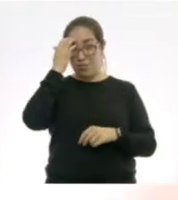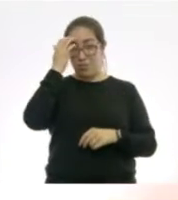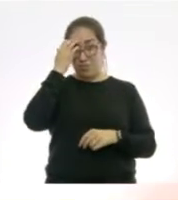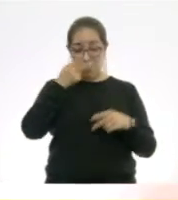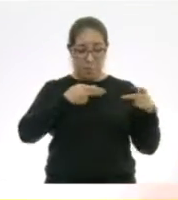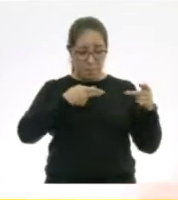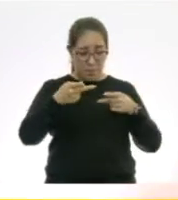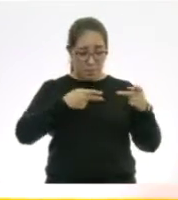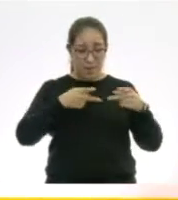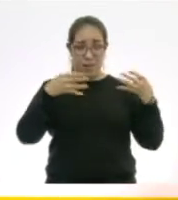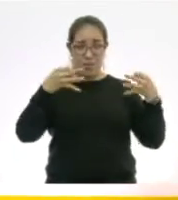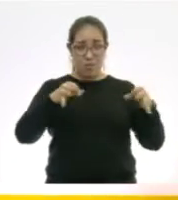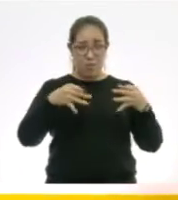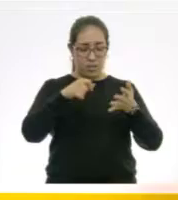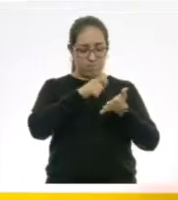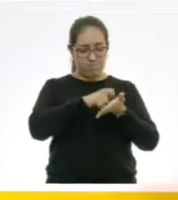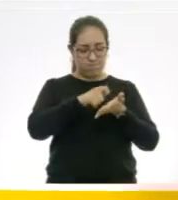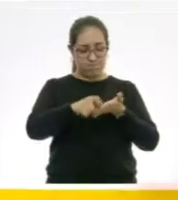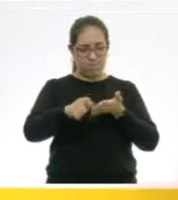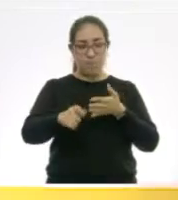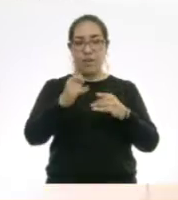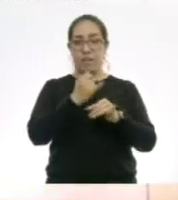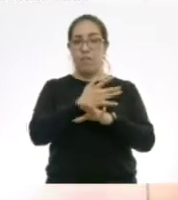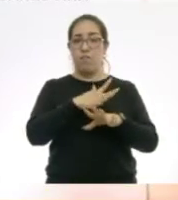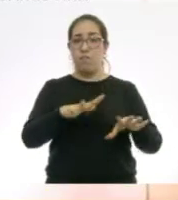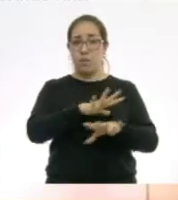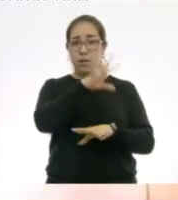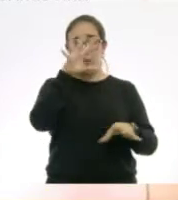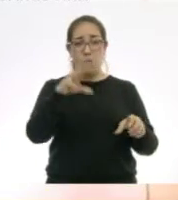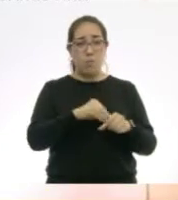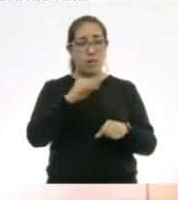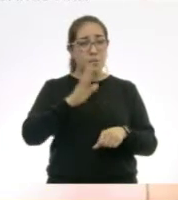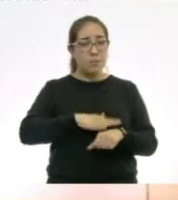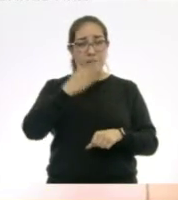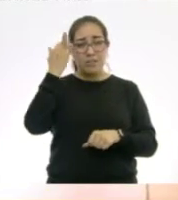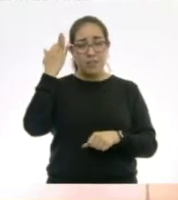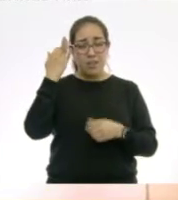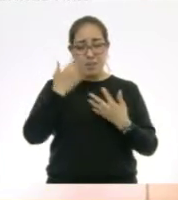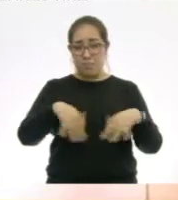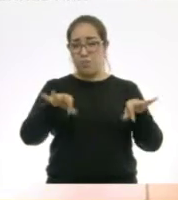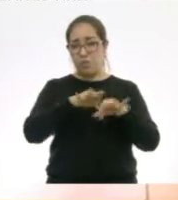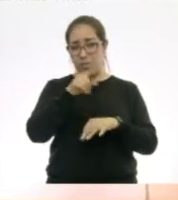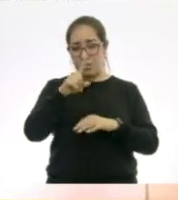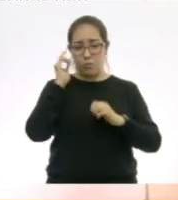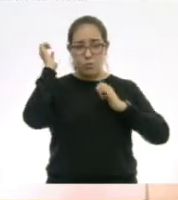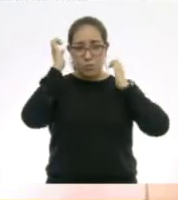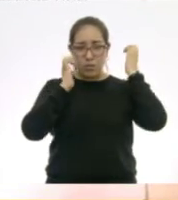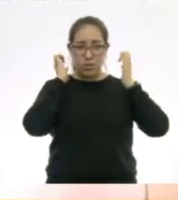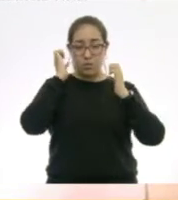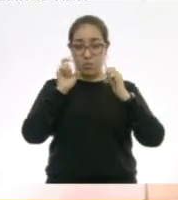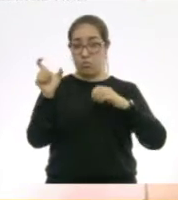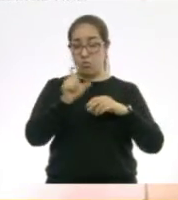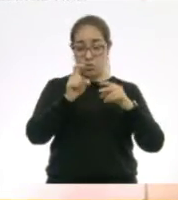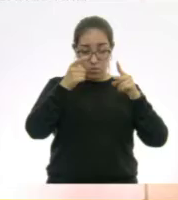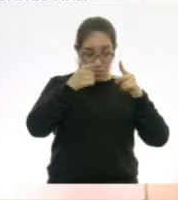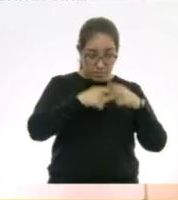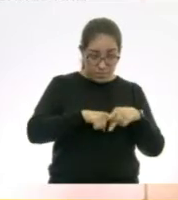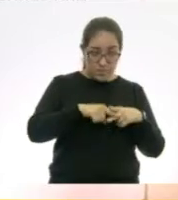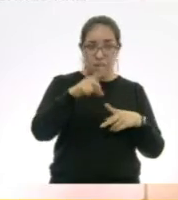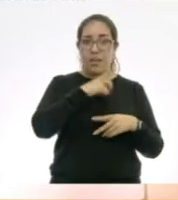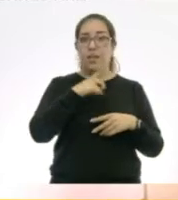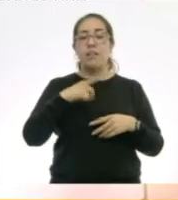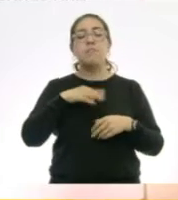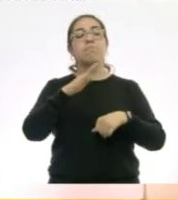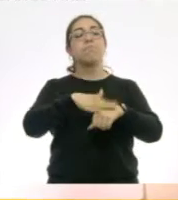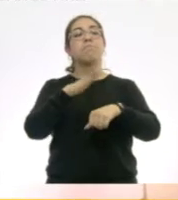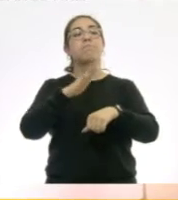tarjetas con enunciados o imágenes acerca de la información más importante que vas a exponer. Al iniciar, anunciar